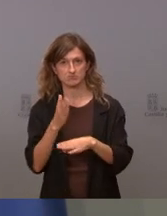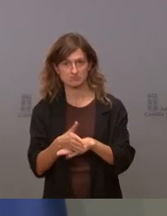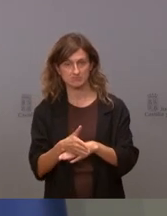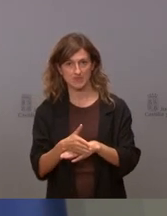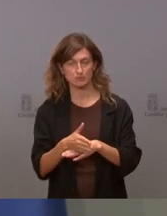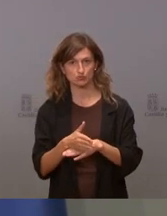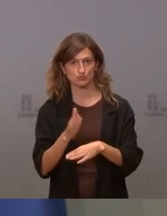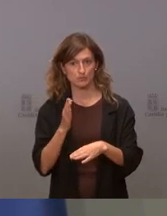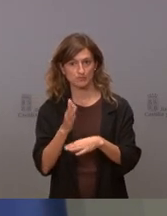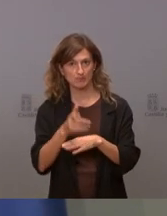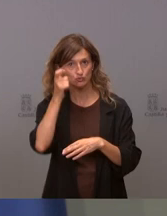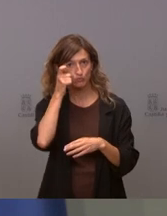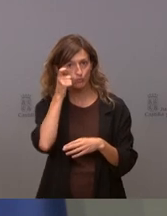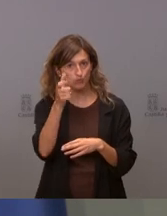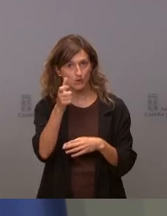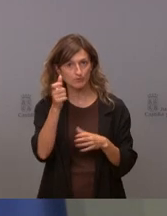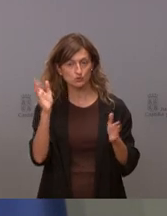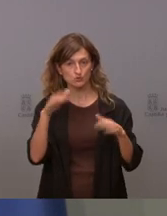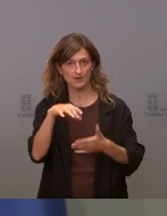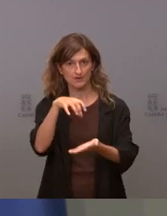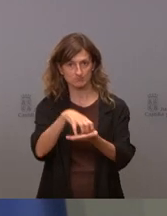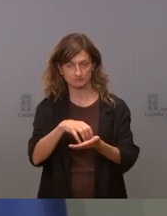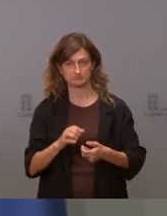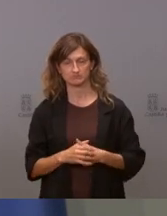iremos a esos pueblos en los que no haya teléfono